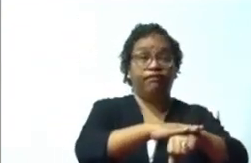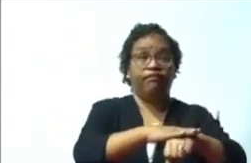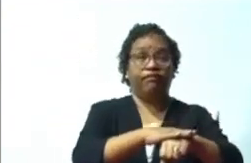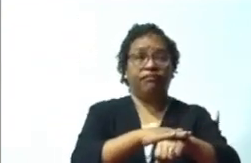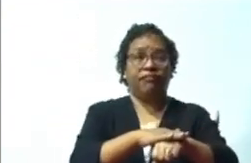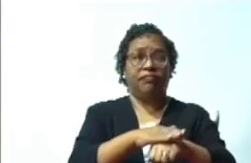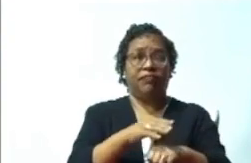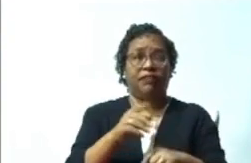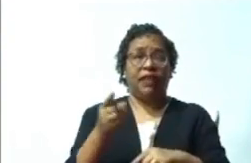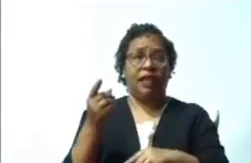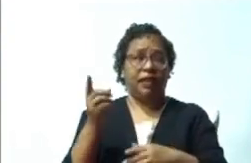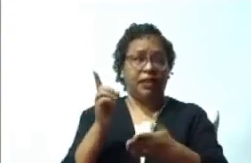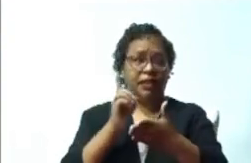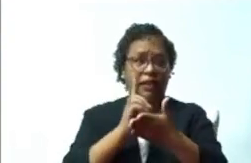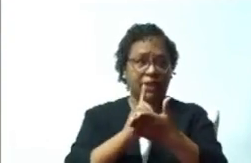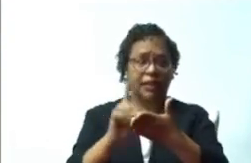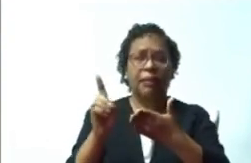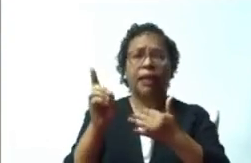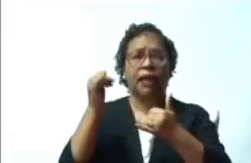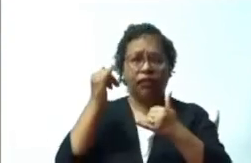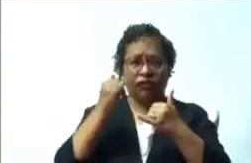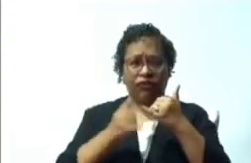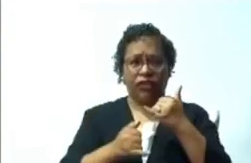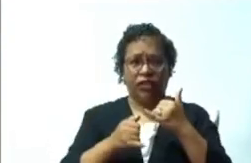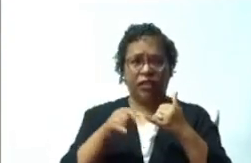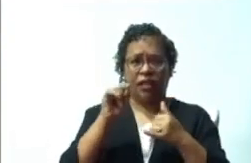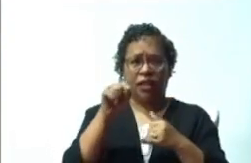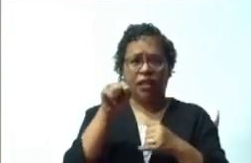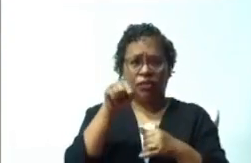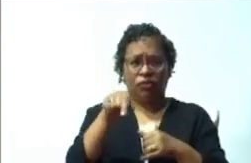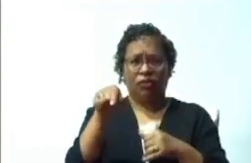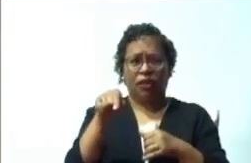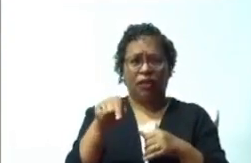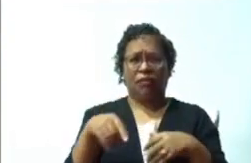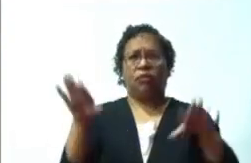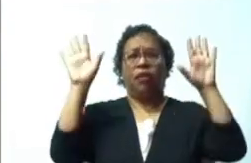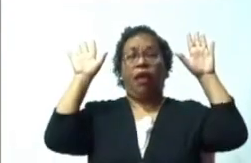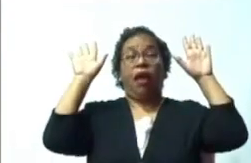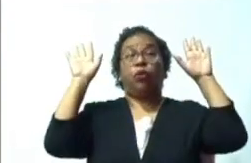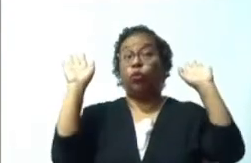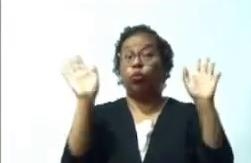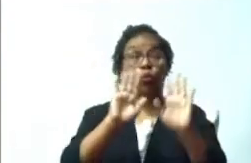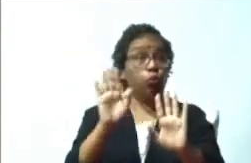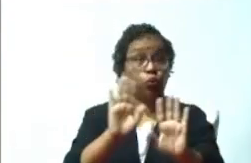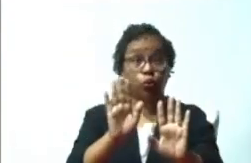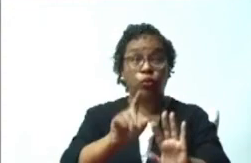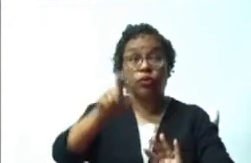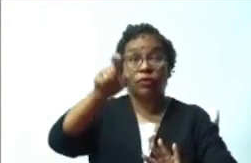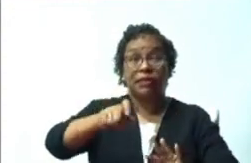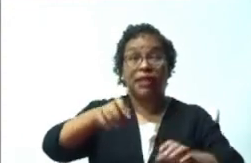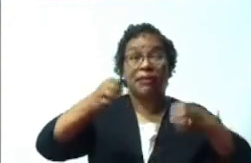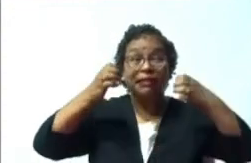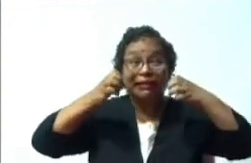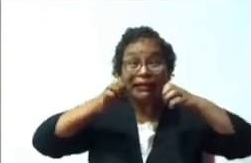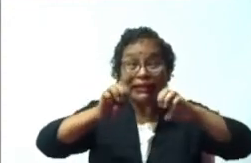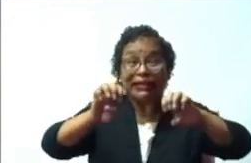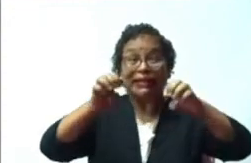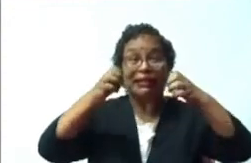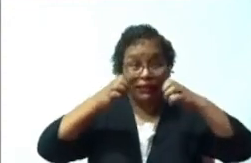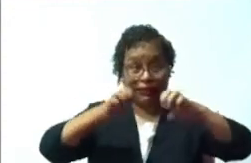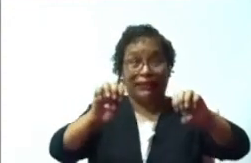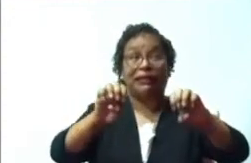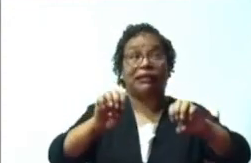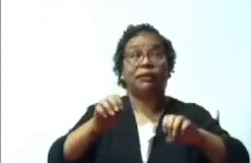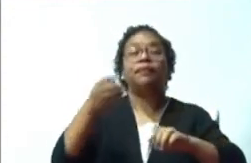semana, que son las semanas tal vez, cuando más esfuerzo debemos hacer. Que Dios le